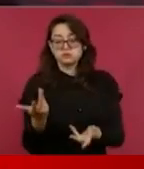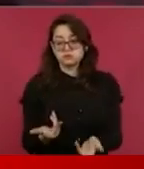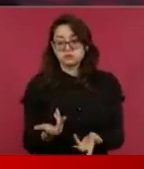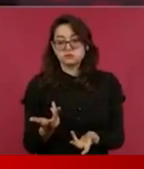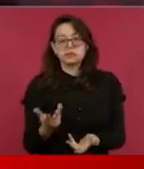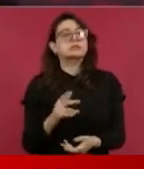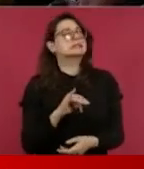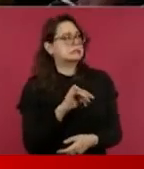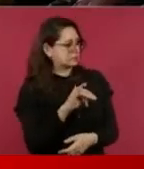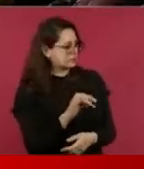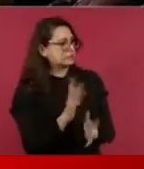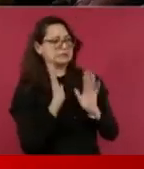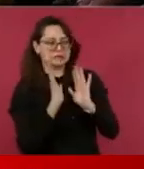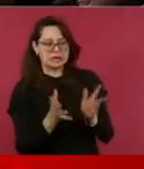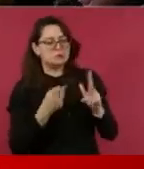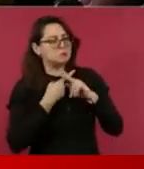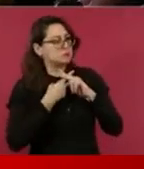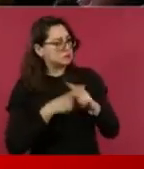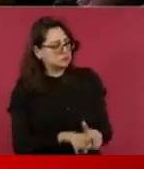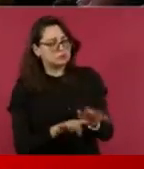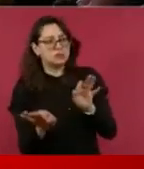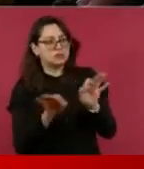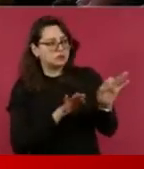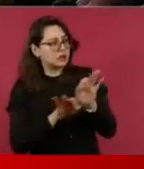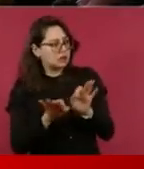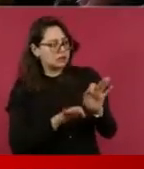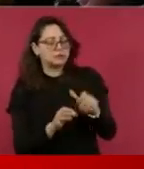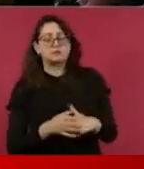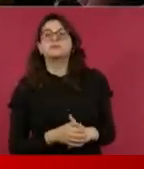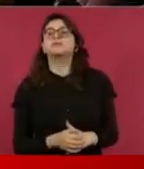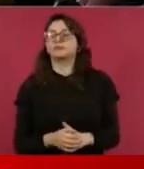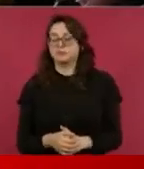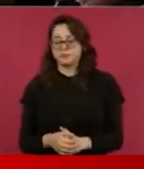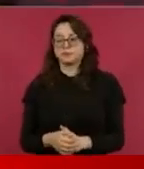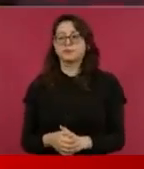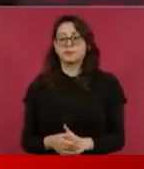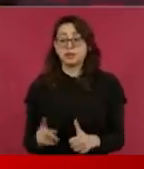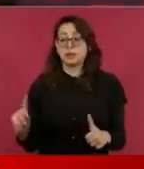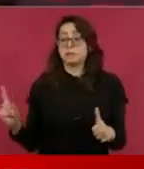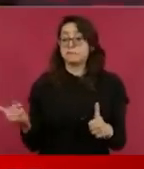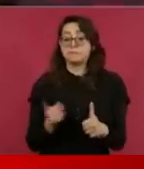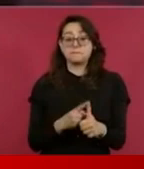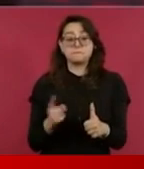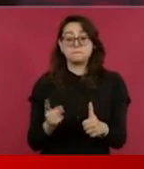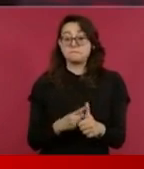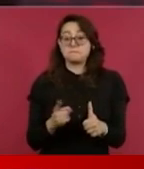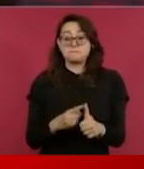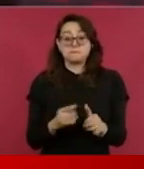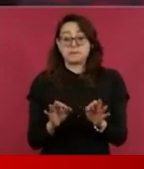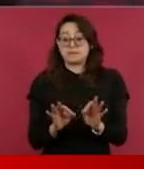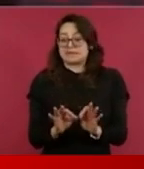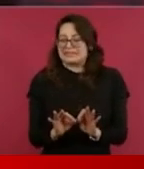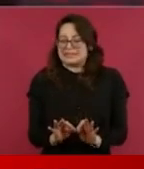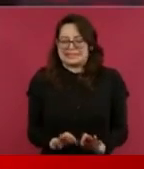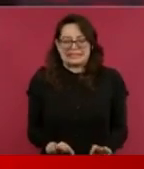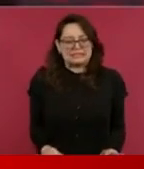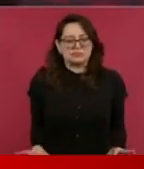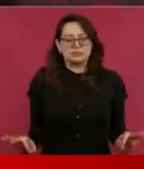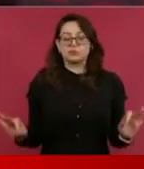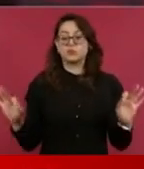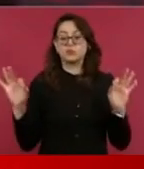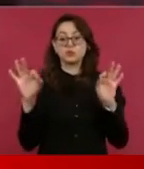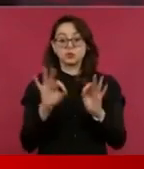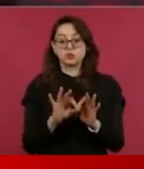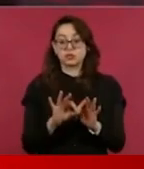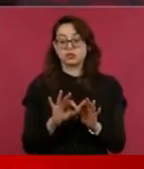por entregarles lo que les corresponde de los